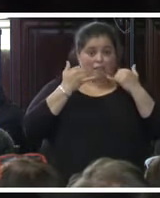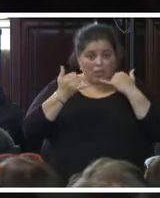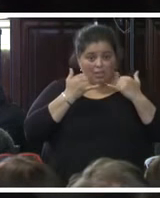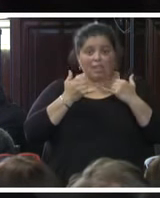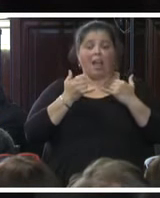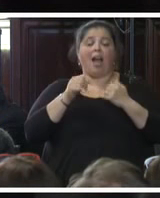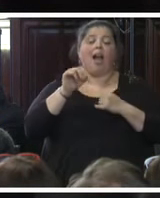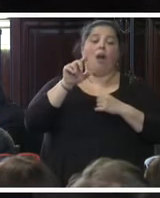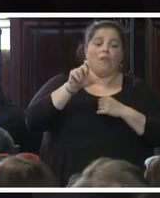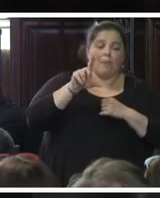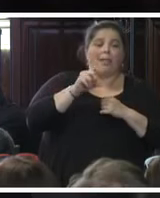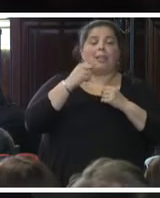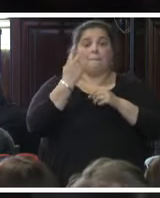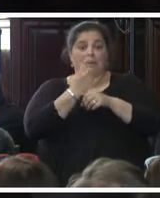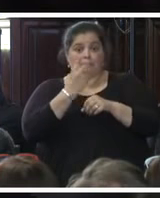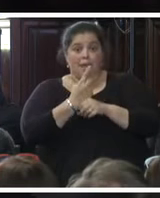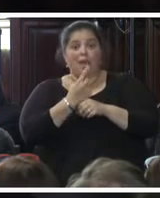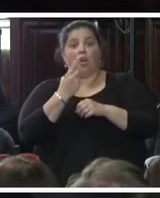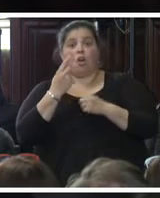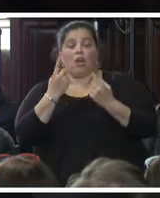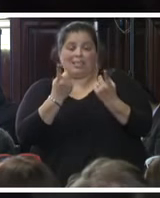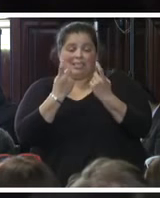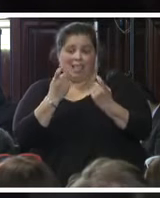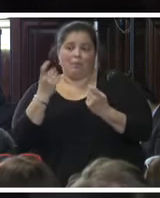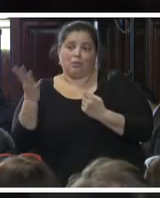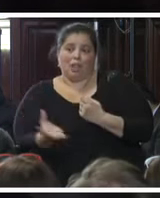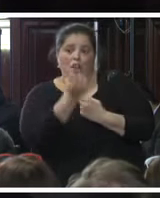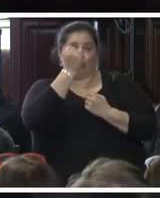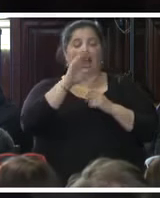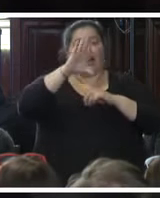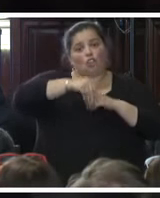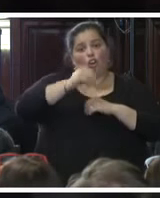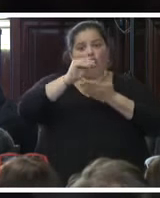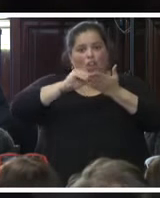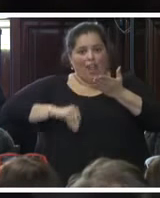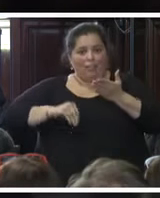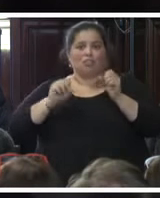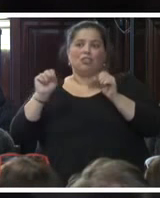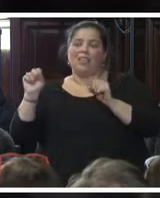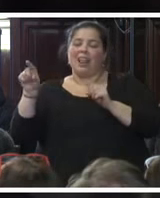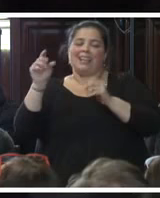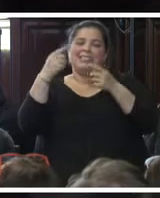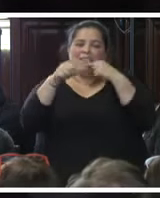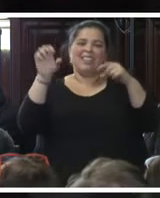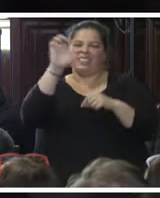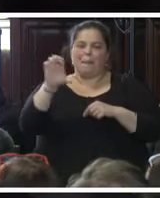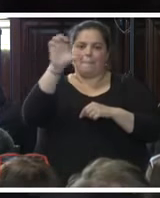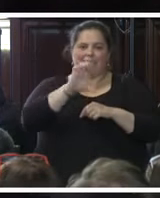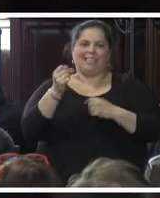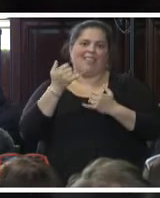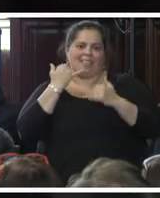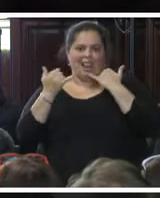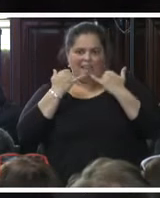reacabar primero la información en poder de las empresas que otorgan este servicio. Luego de obtener estos